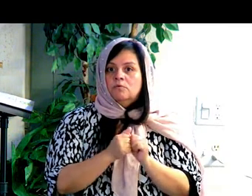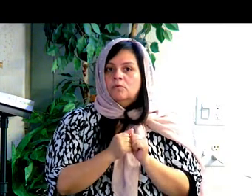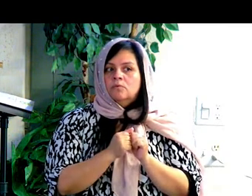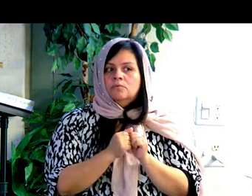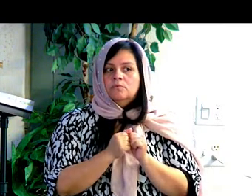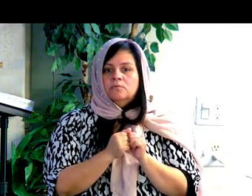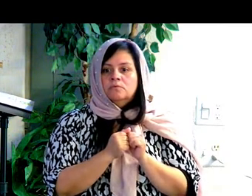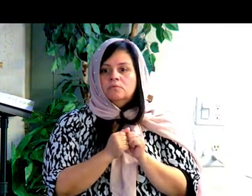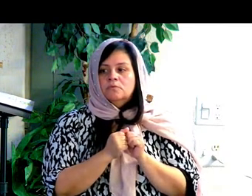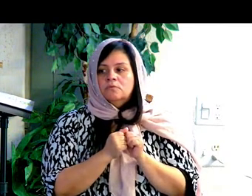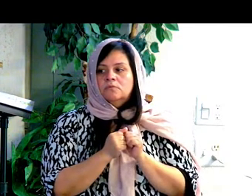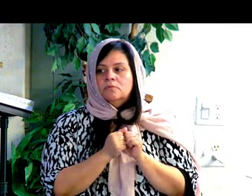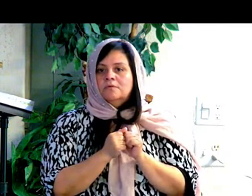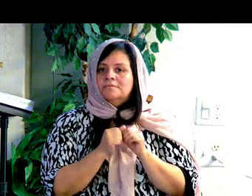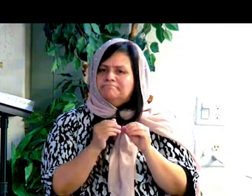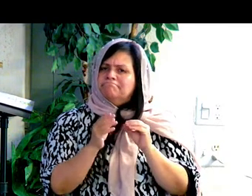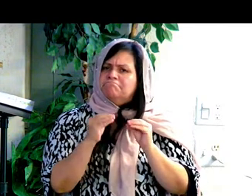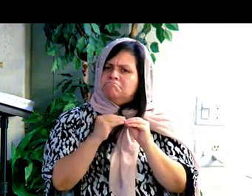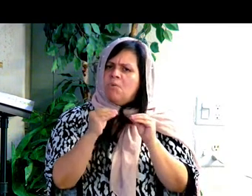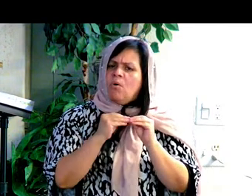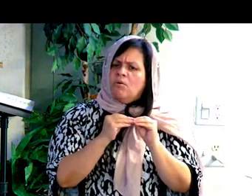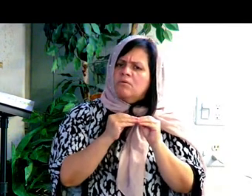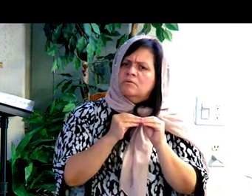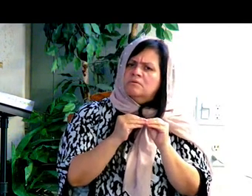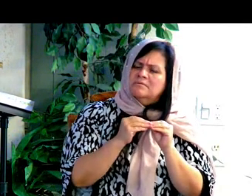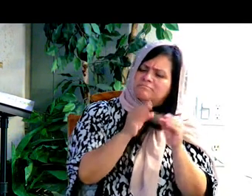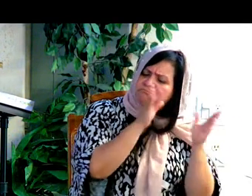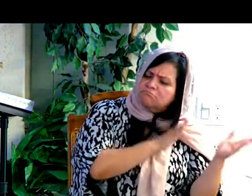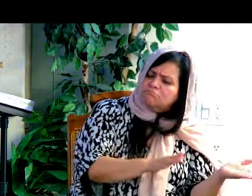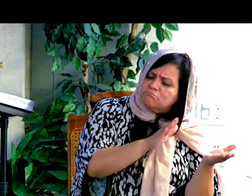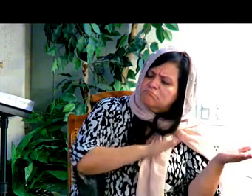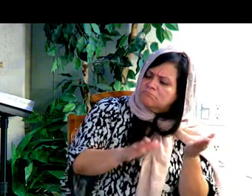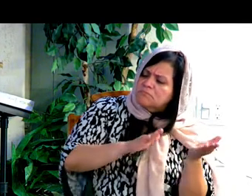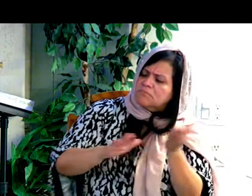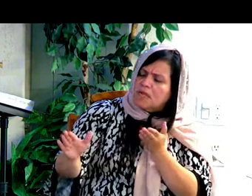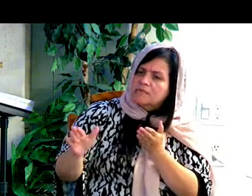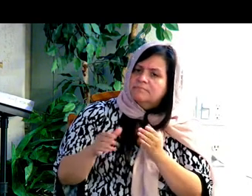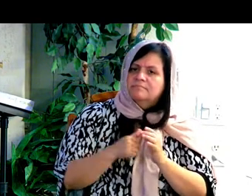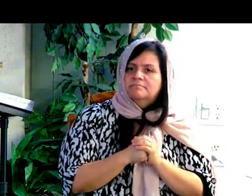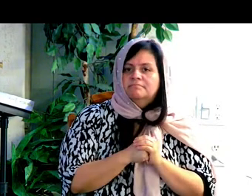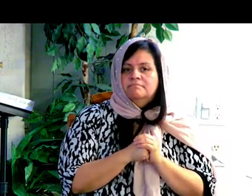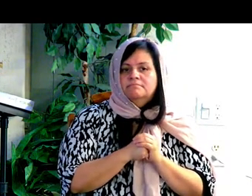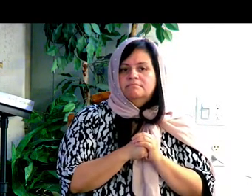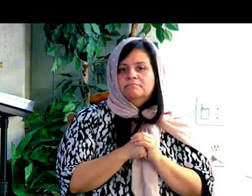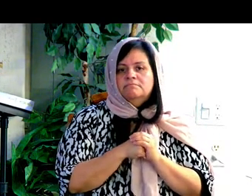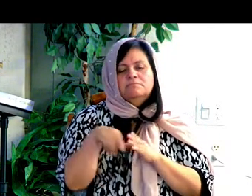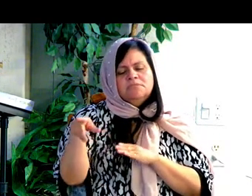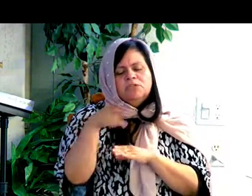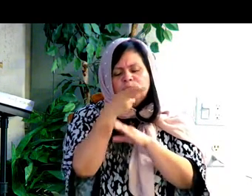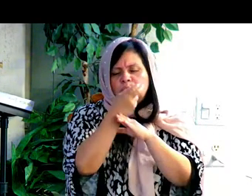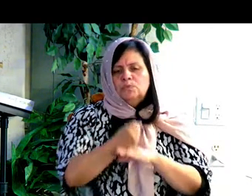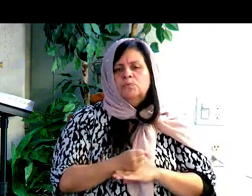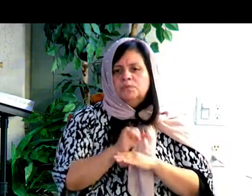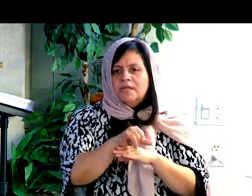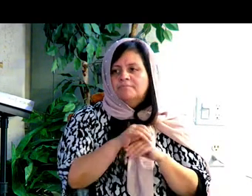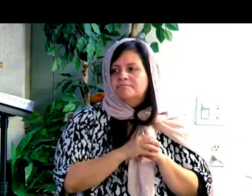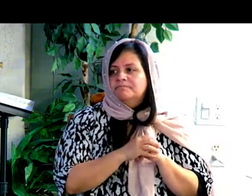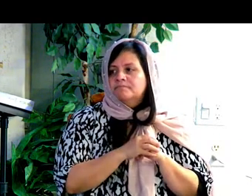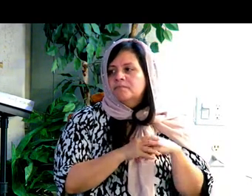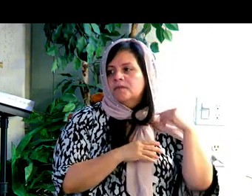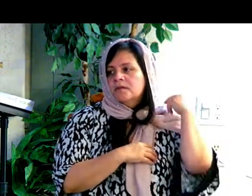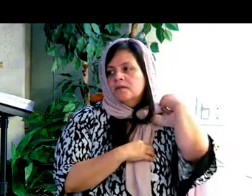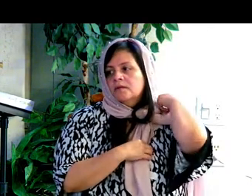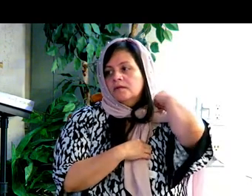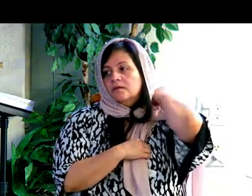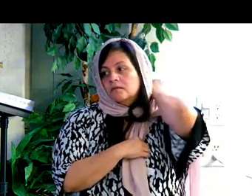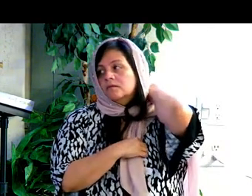Dice, en el lado más de los judíos ortodoxos, es más como un acuerdo, un arreglo. And then, the first part is called the